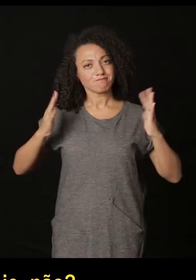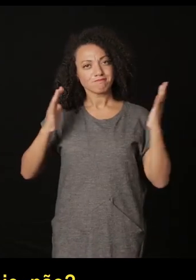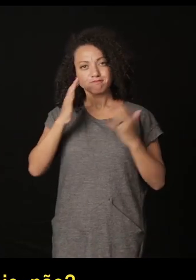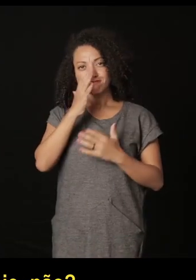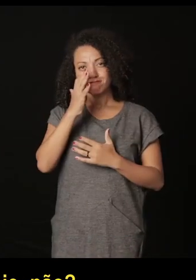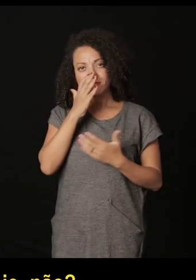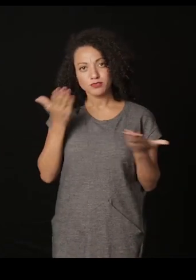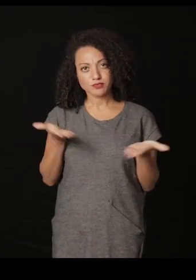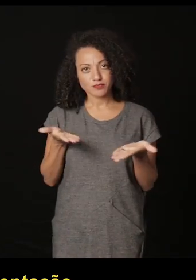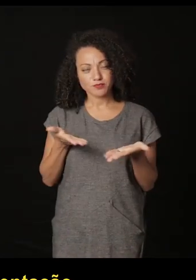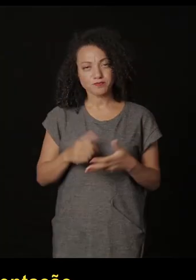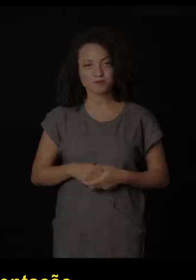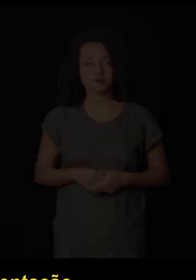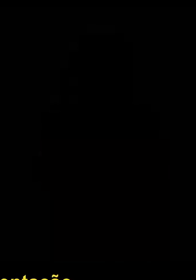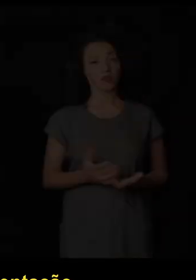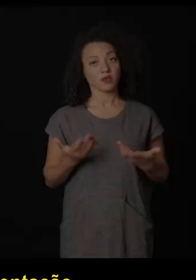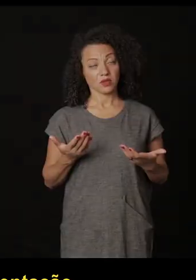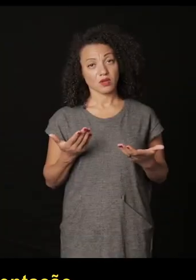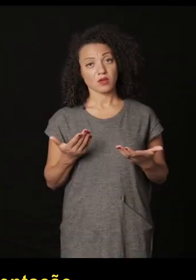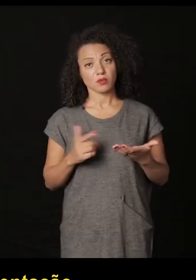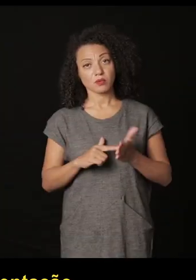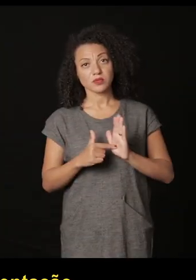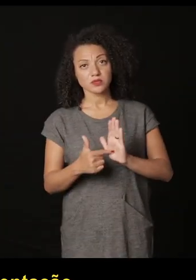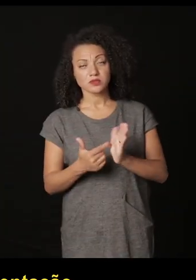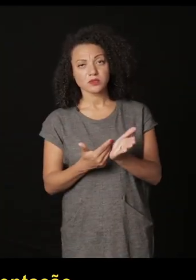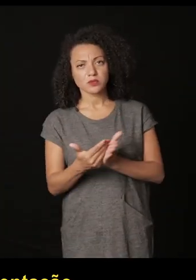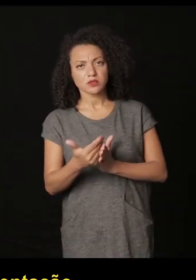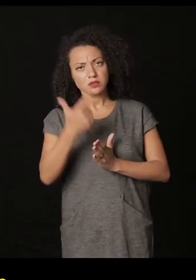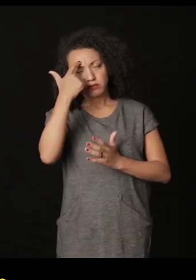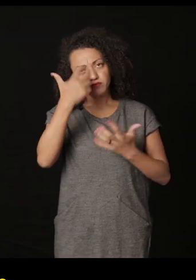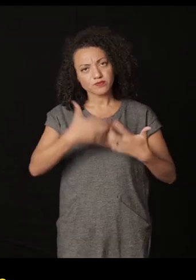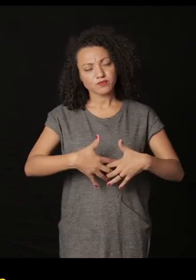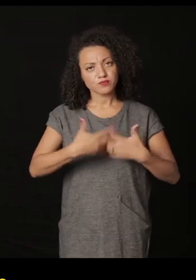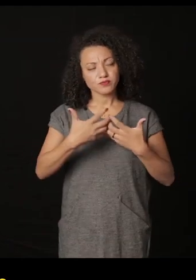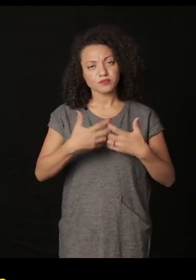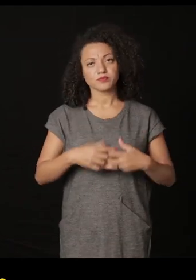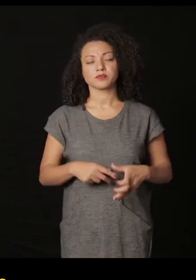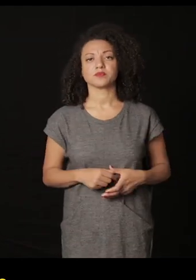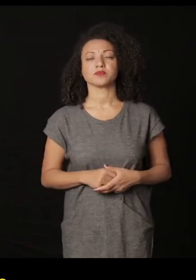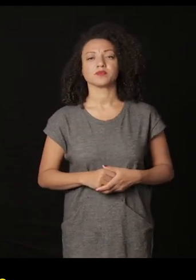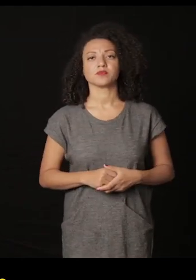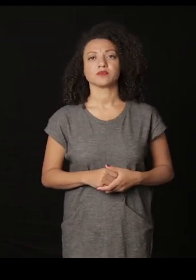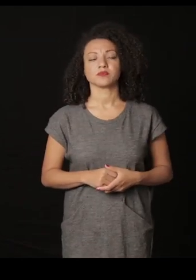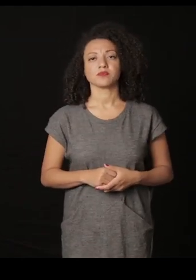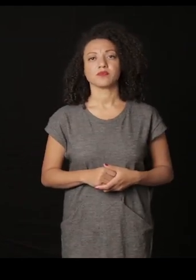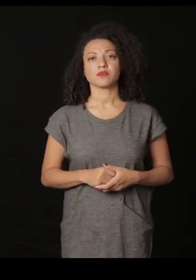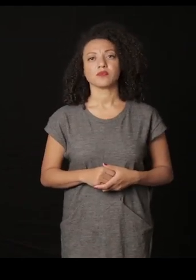increíbles hoy. Bueno, quería comenzar la presentación con una pequeña reflexión.